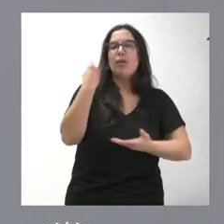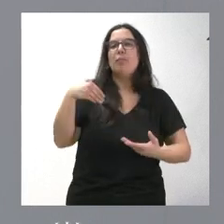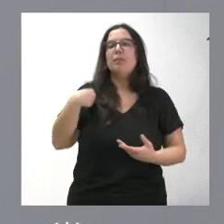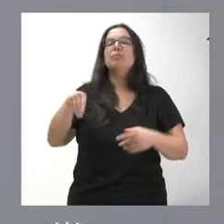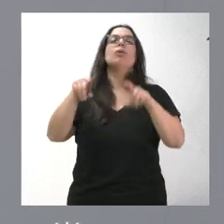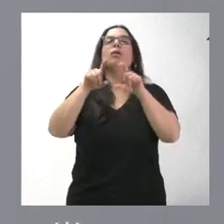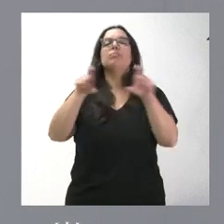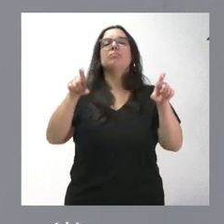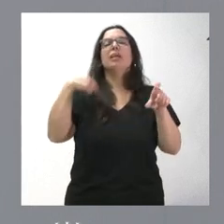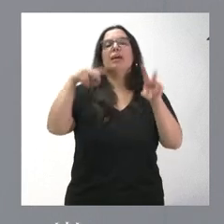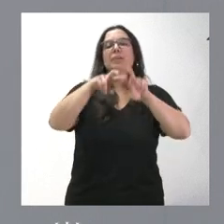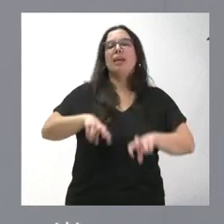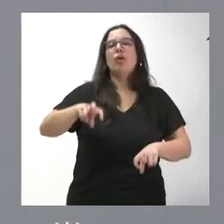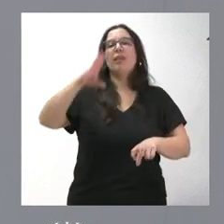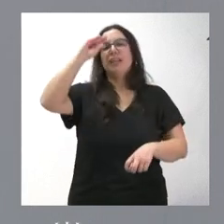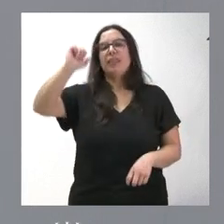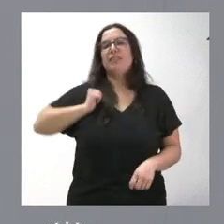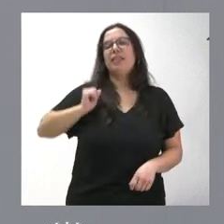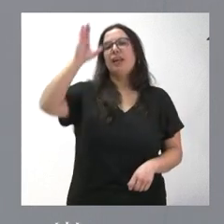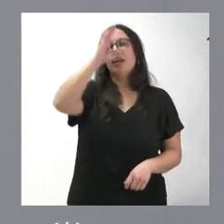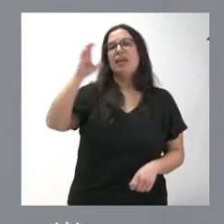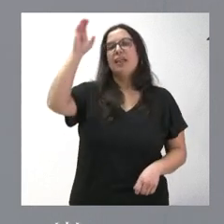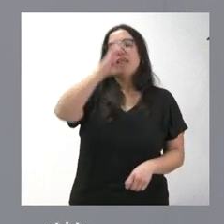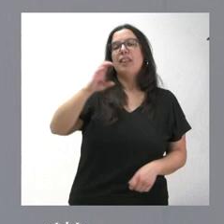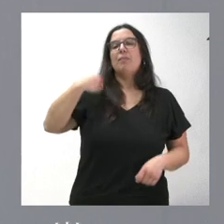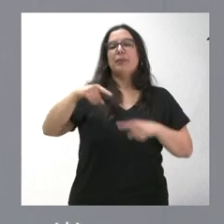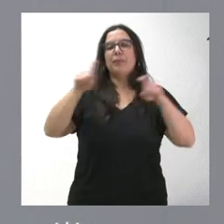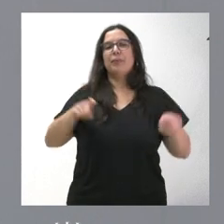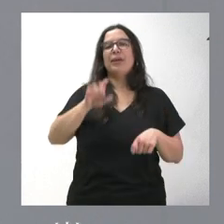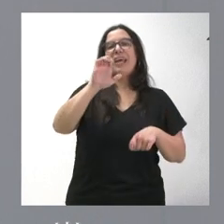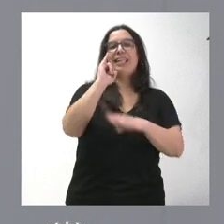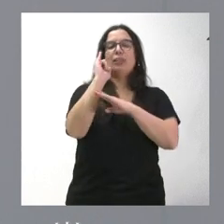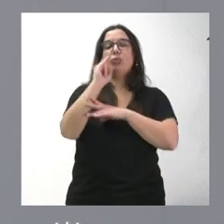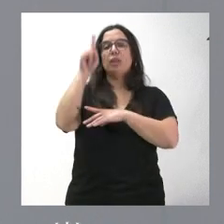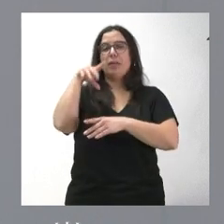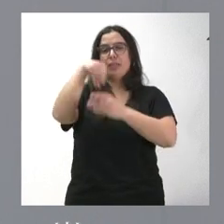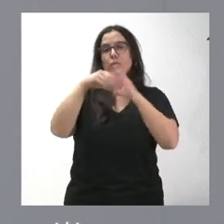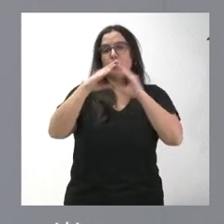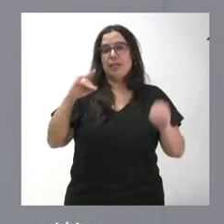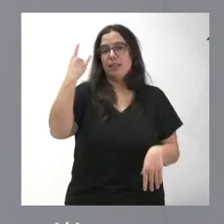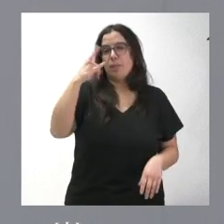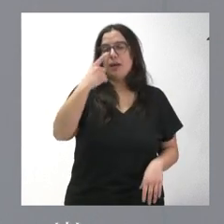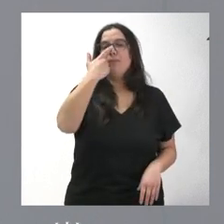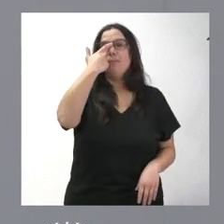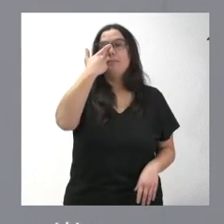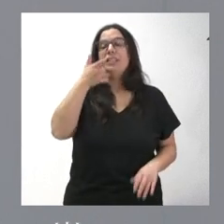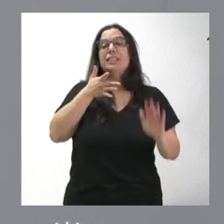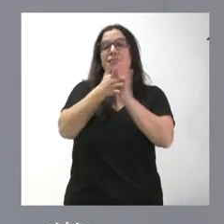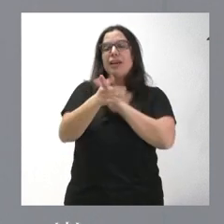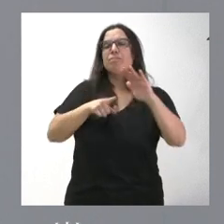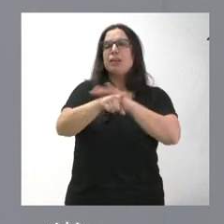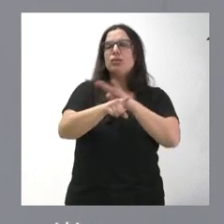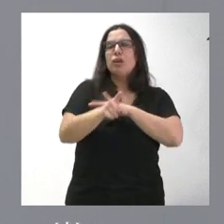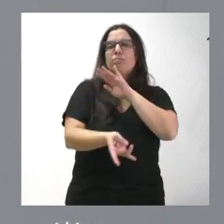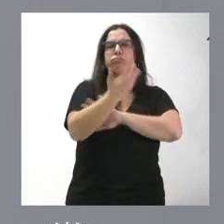Inteligencia Artificial y Ciencias de la Computación en Institut y, por tanto, con la Universidad de Salamanca. Se trata de la gestión del